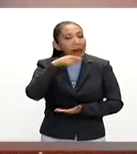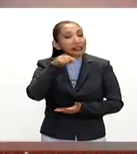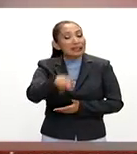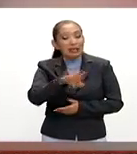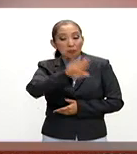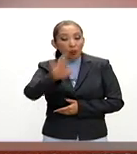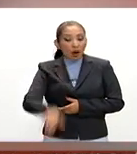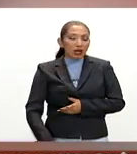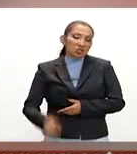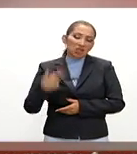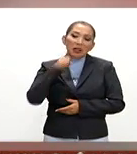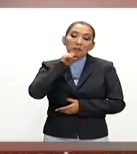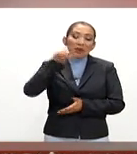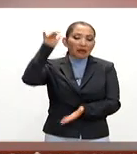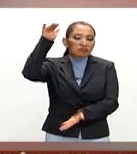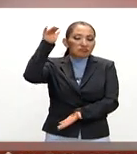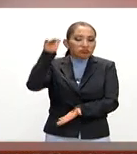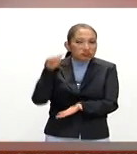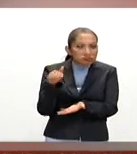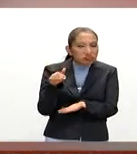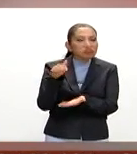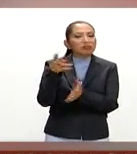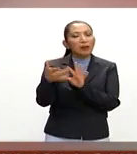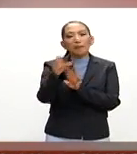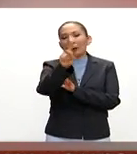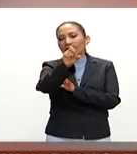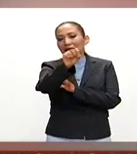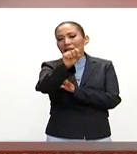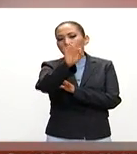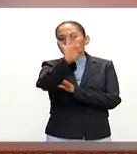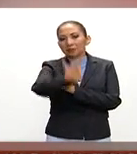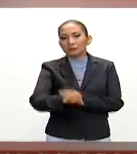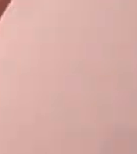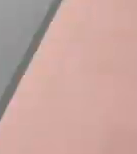mortalidad ha bajado en casi 20%